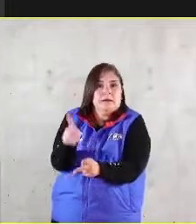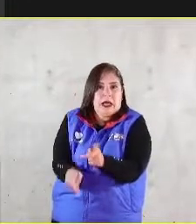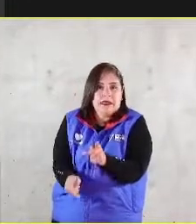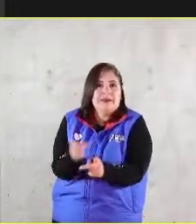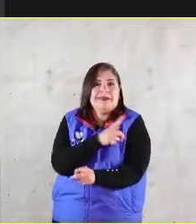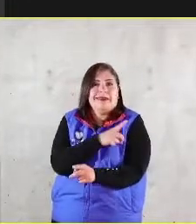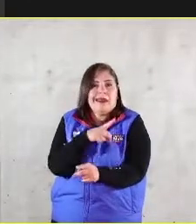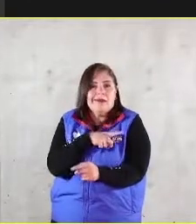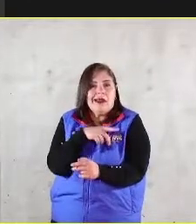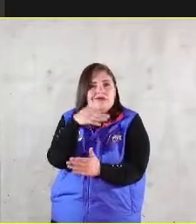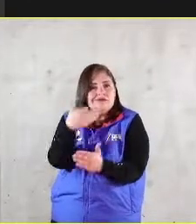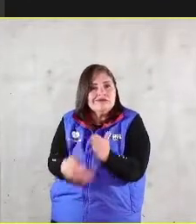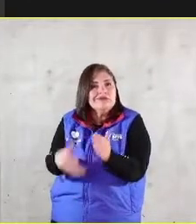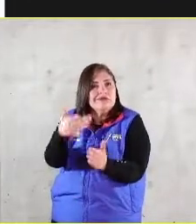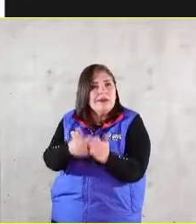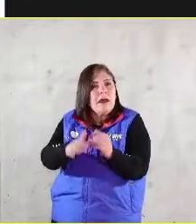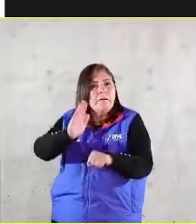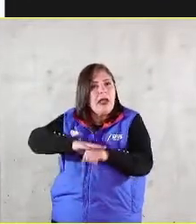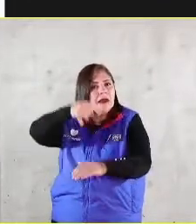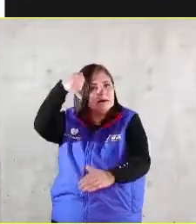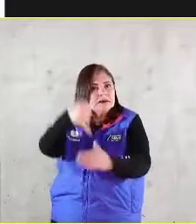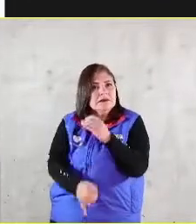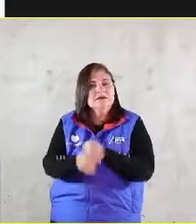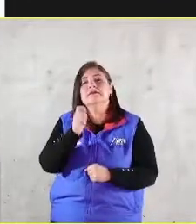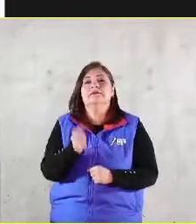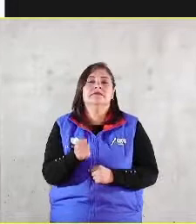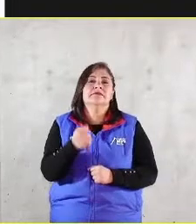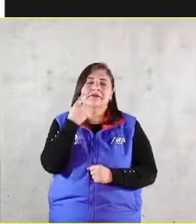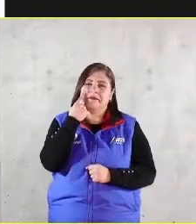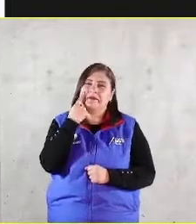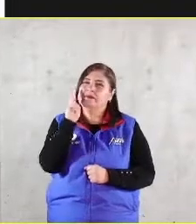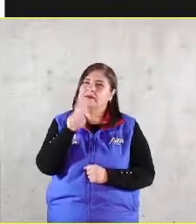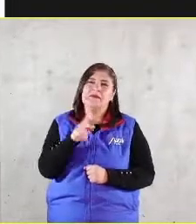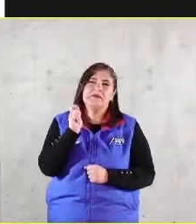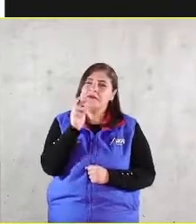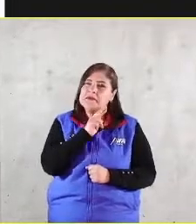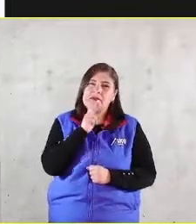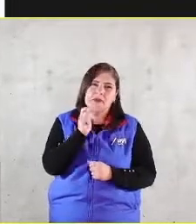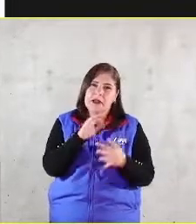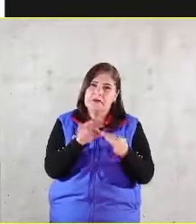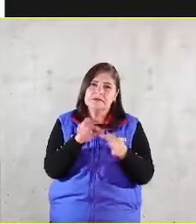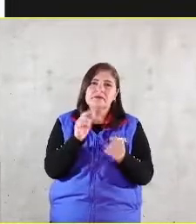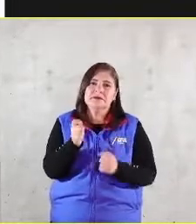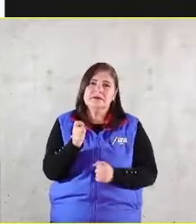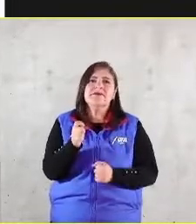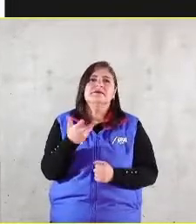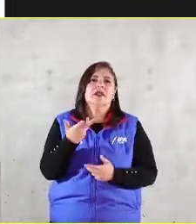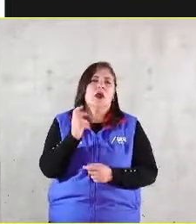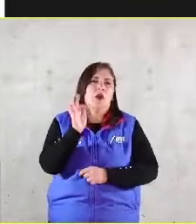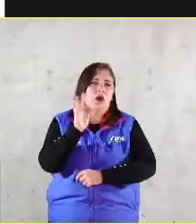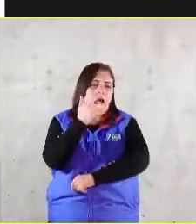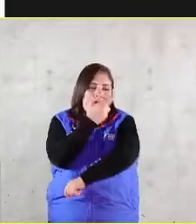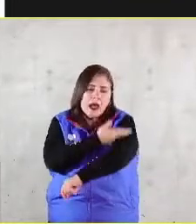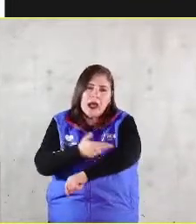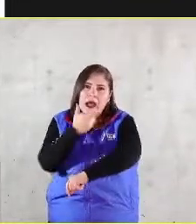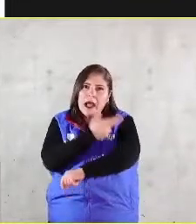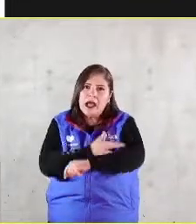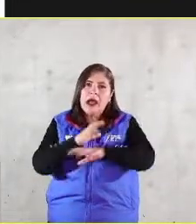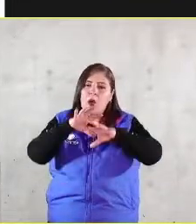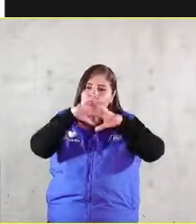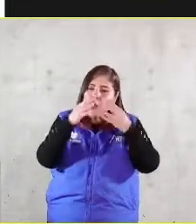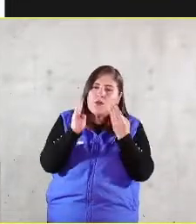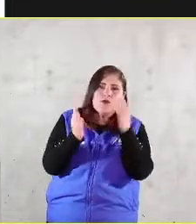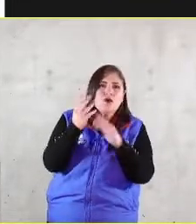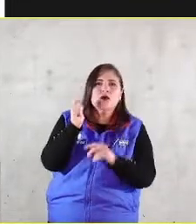por eso necesitamos complementarla. Muy rápidamente, ¿qué consecuencias ha generado una gestión en el mundo que